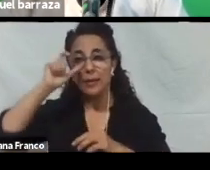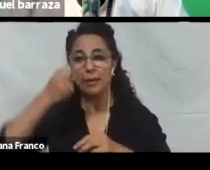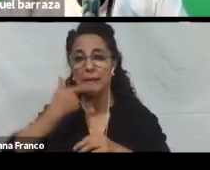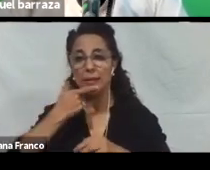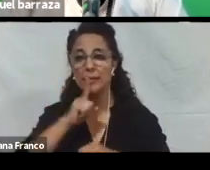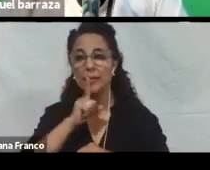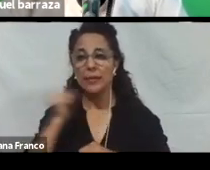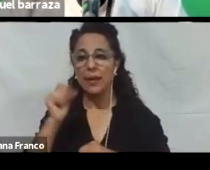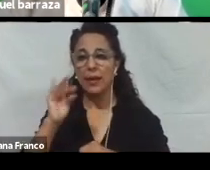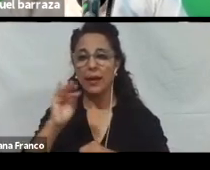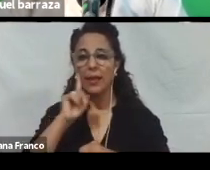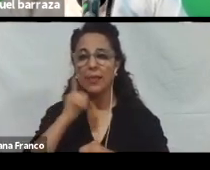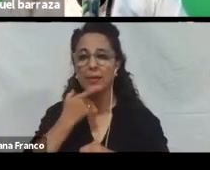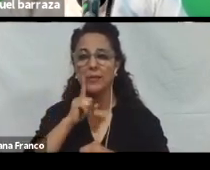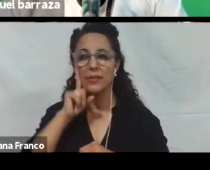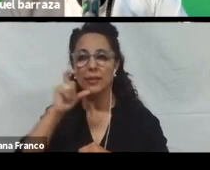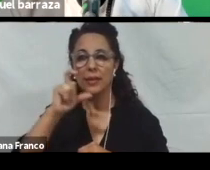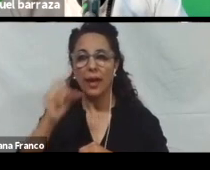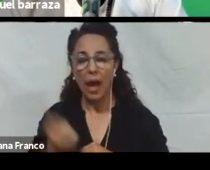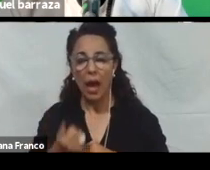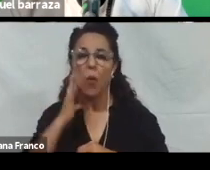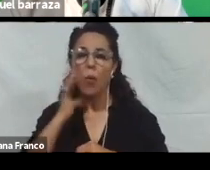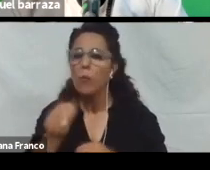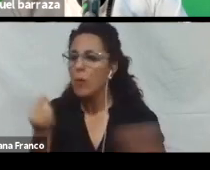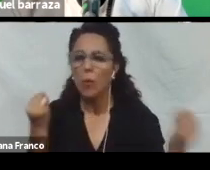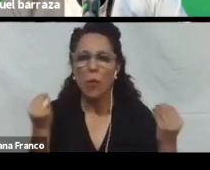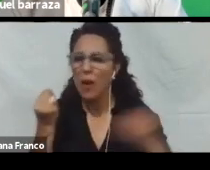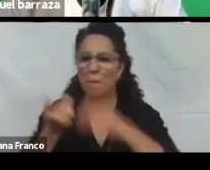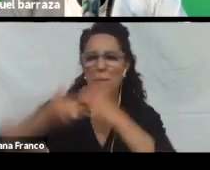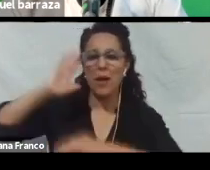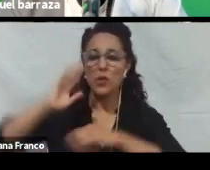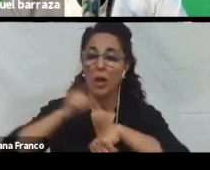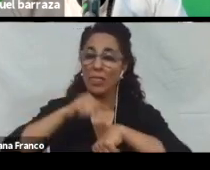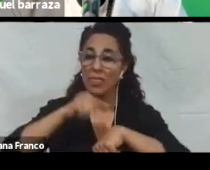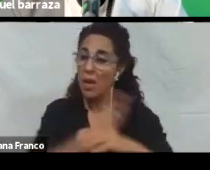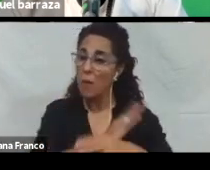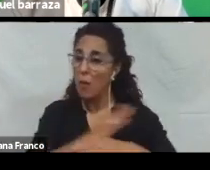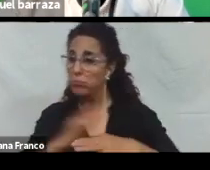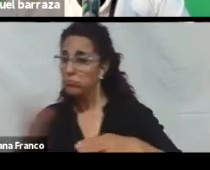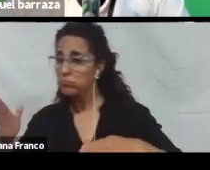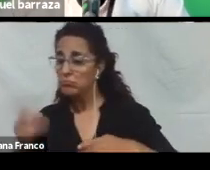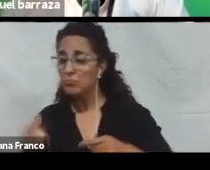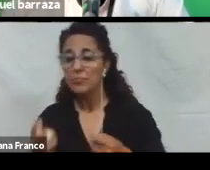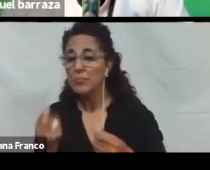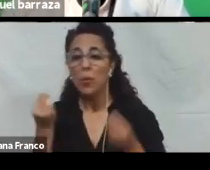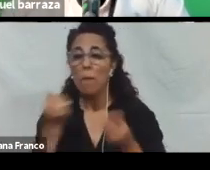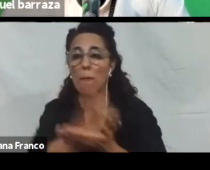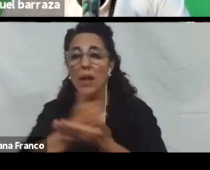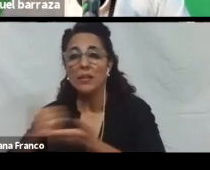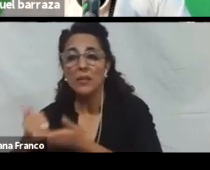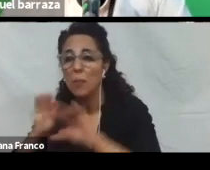Cuál es. La tarea. Que más se cumplió. Cuánto es el tiempo. En cumplir esa tarea. Cuántos participaron. En una actividad.